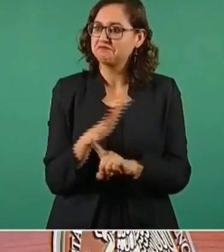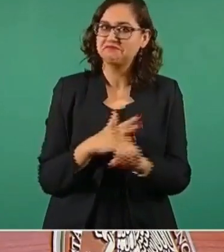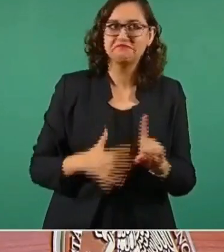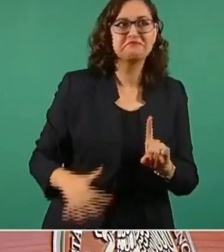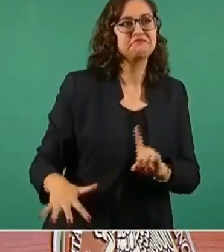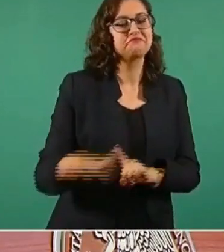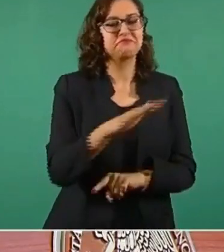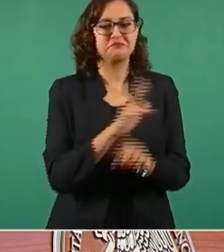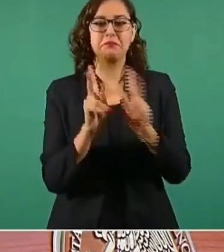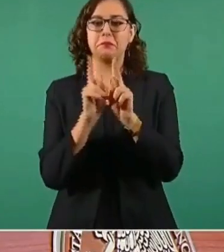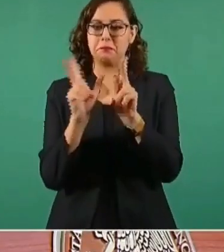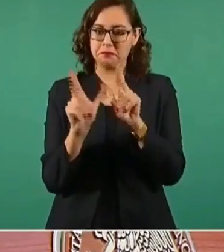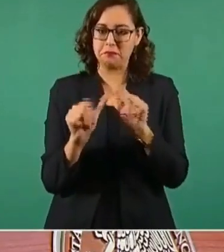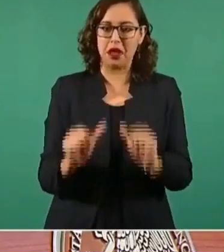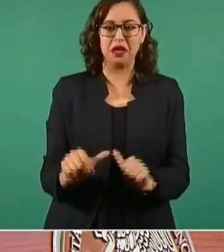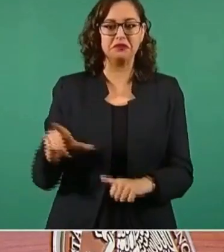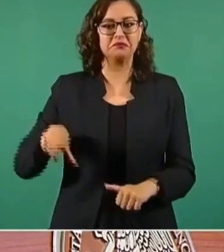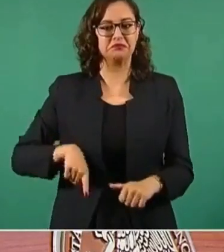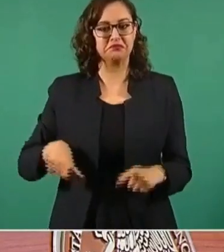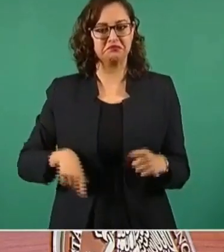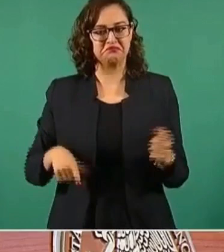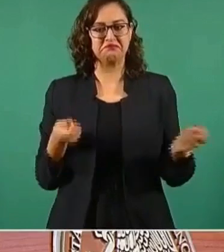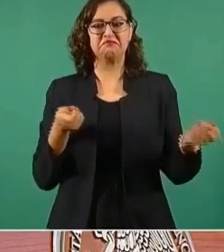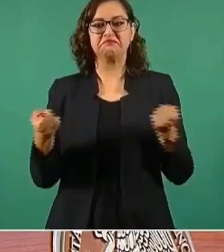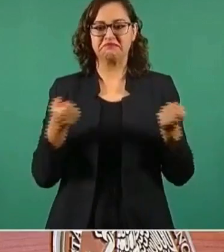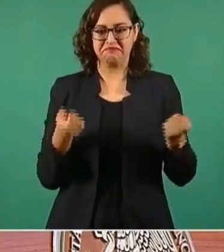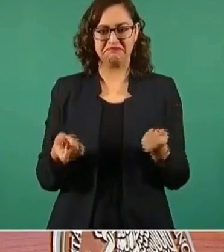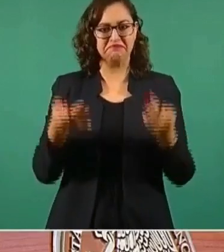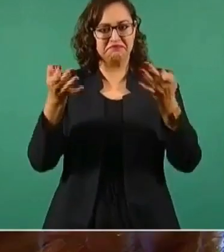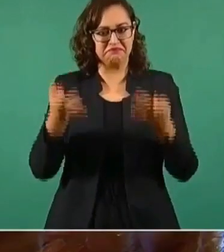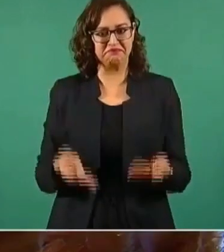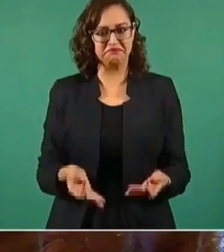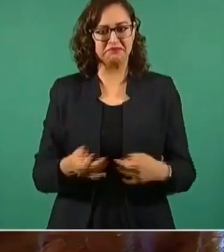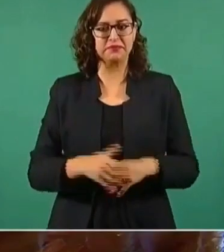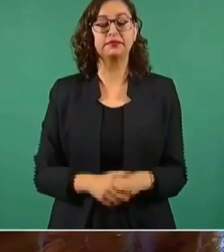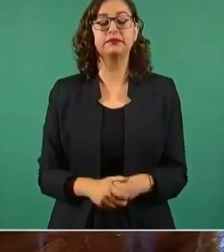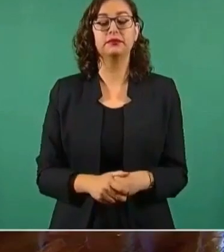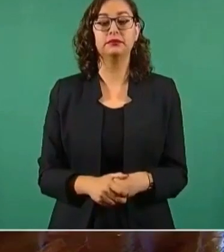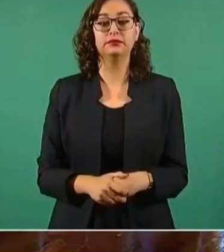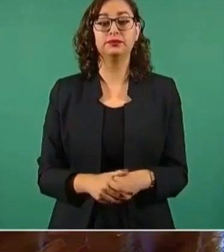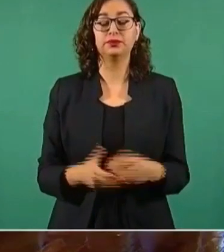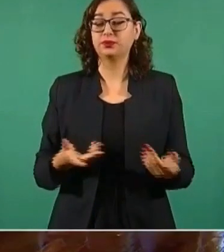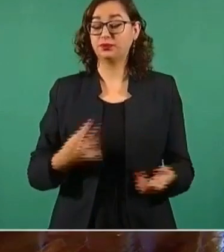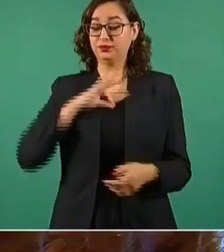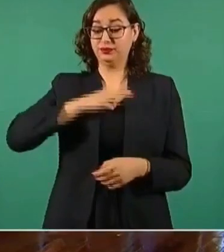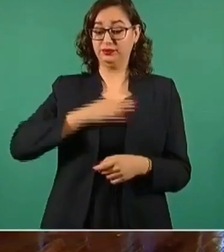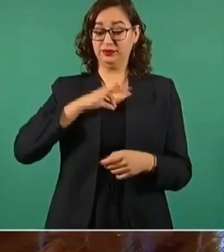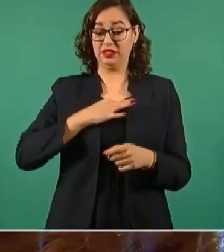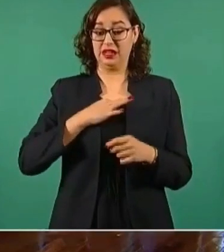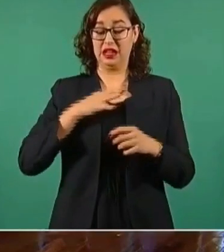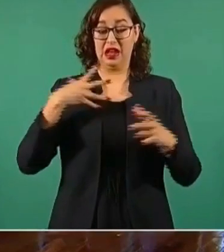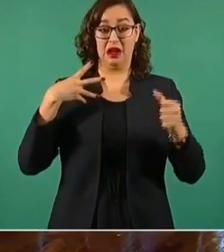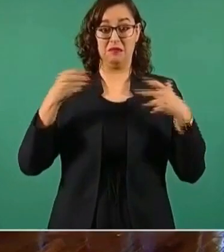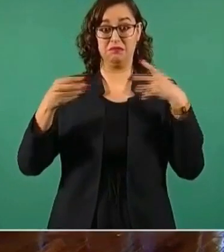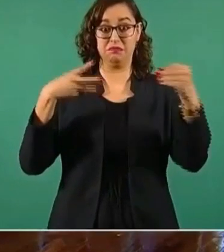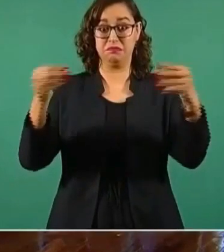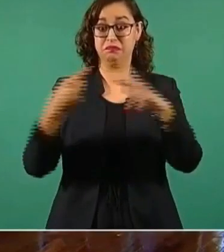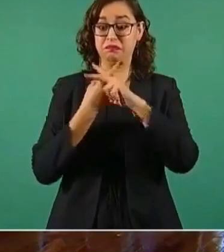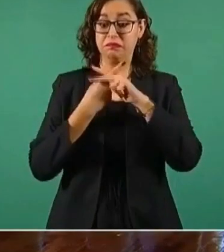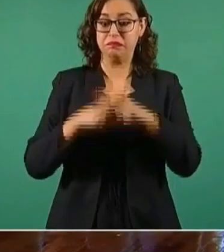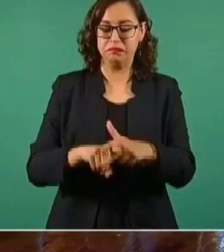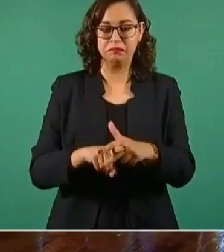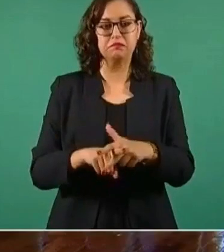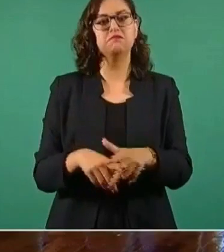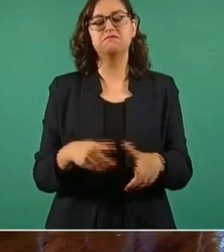y gobernabilidad en nuestro país. A partir de la pandemia decidimos reforzar los apoyos sociales,